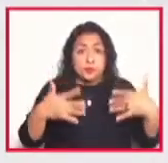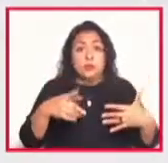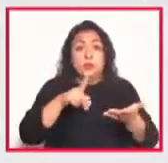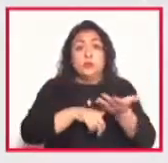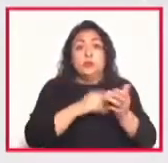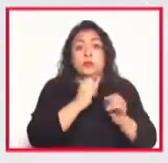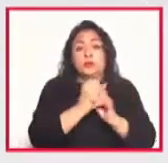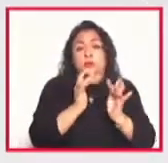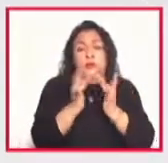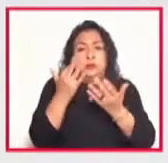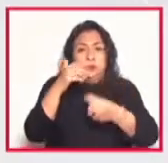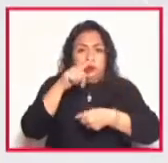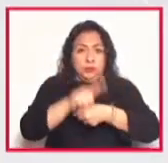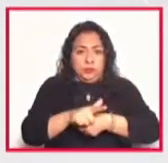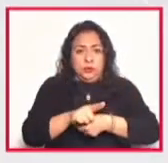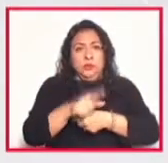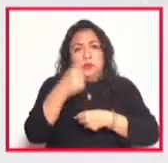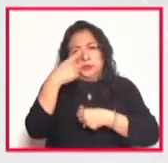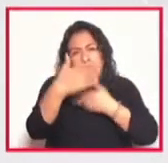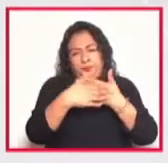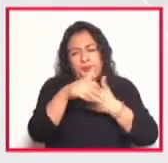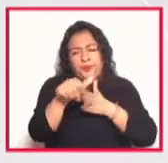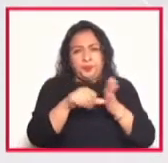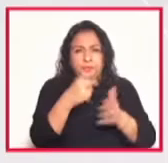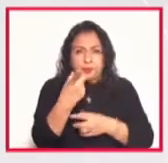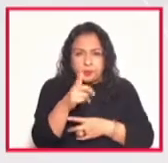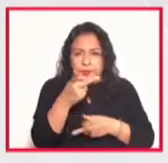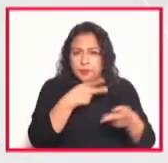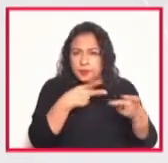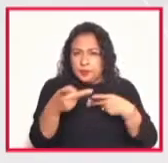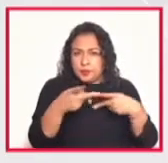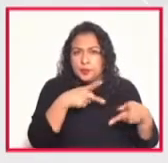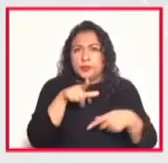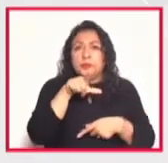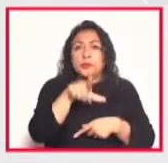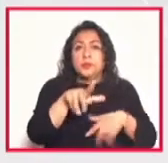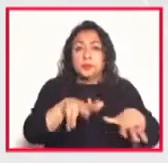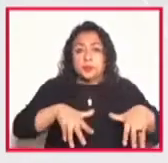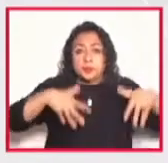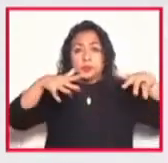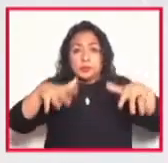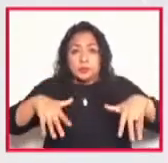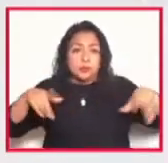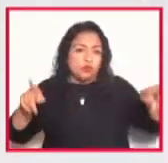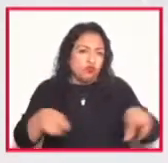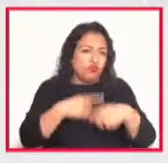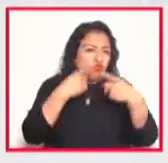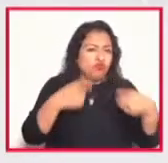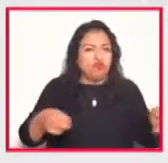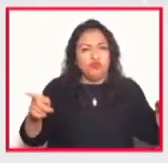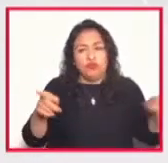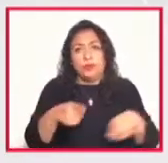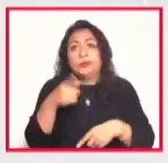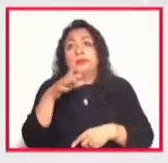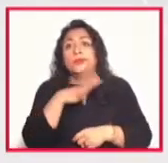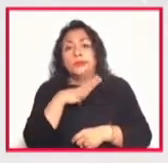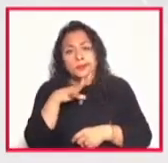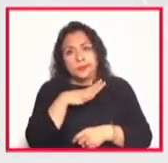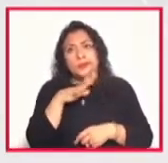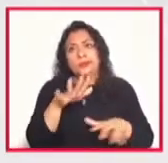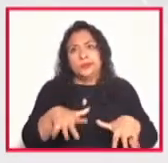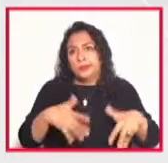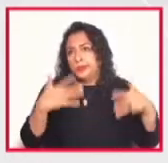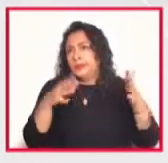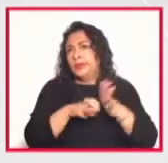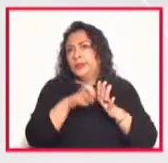las redes sociales y para el mes de diciembre se prepararon 17 conciertos y estaremos teniendo conciertos por ejemplo